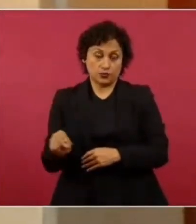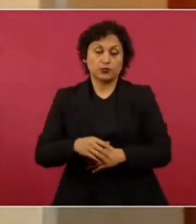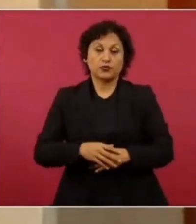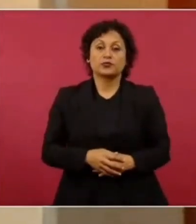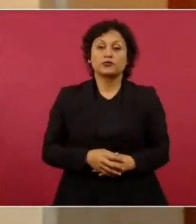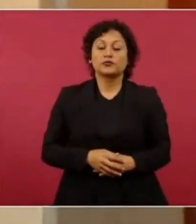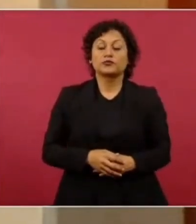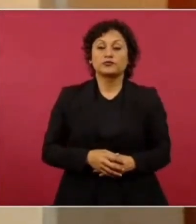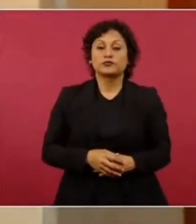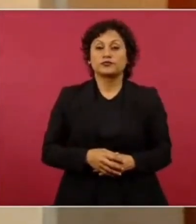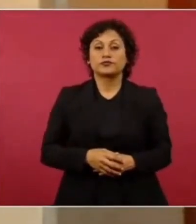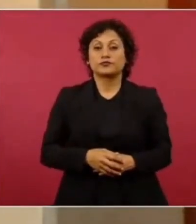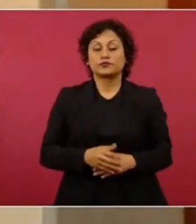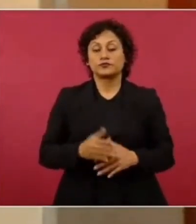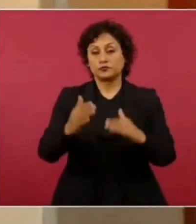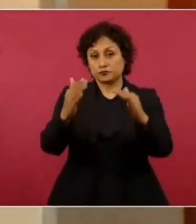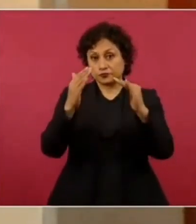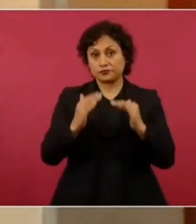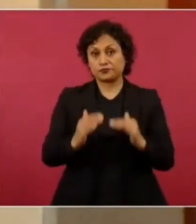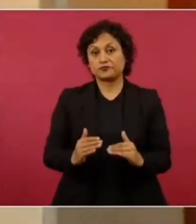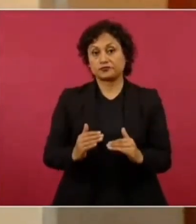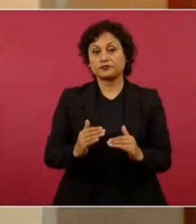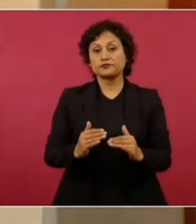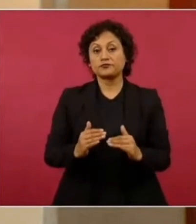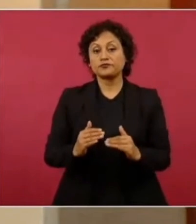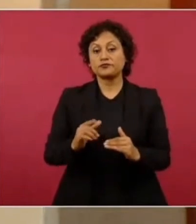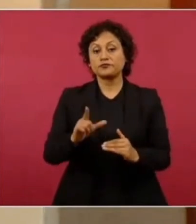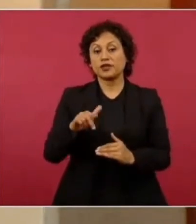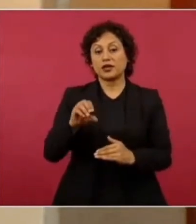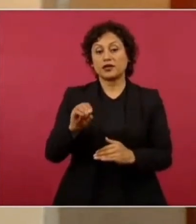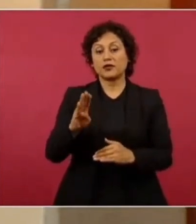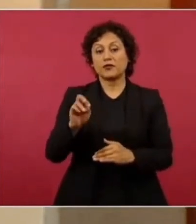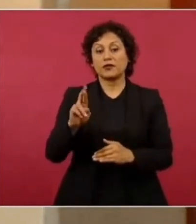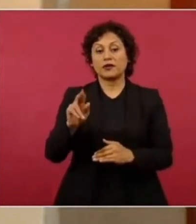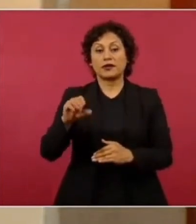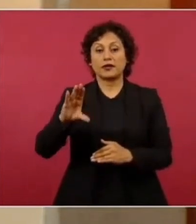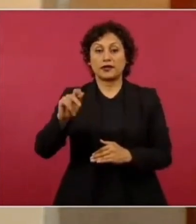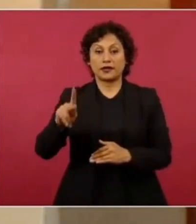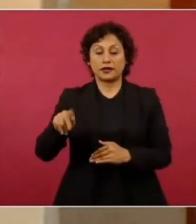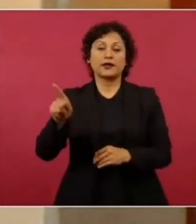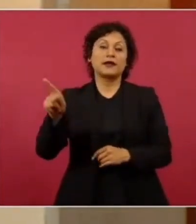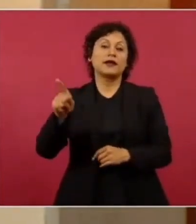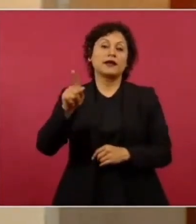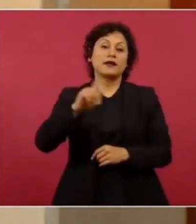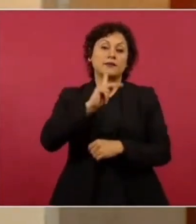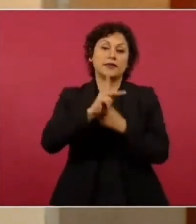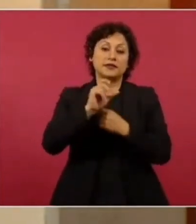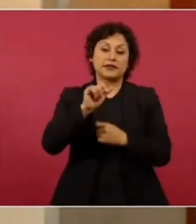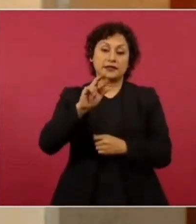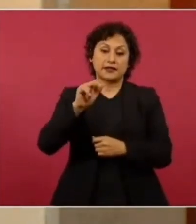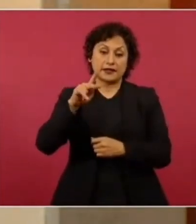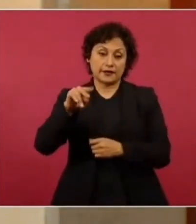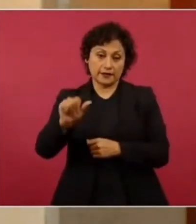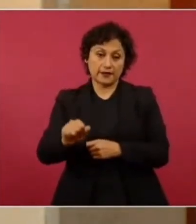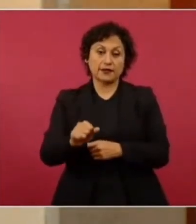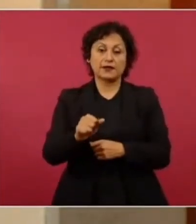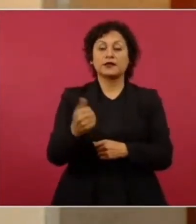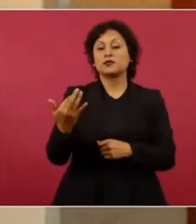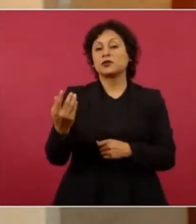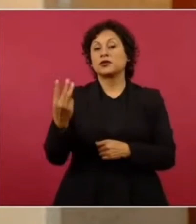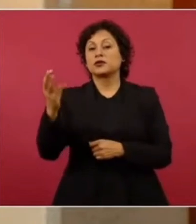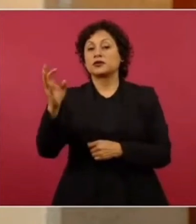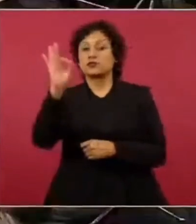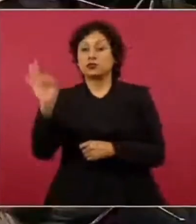le sigue Leo Baratkar que es de Irlanda tiene 39% de aprobación y 53